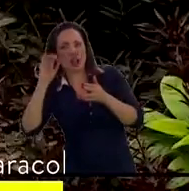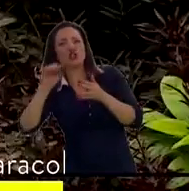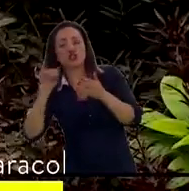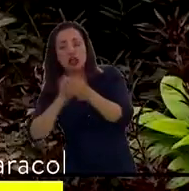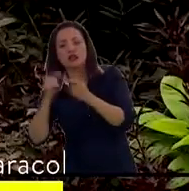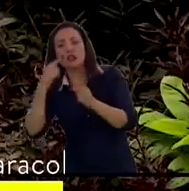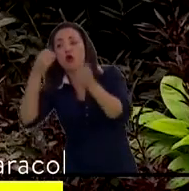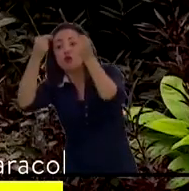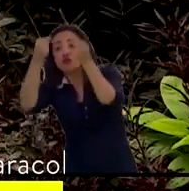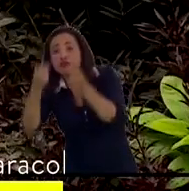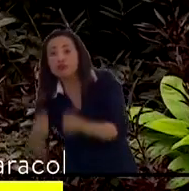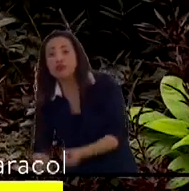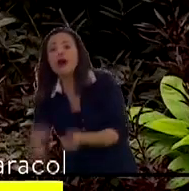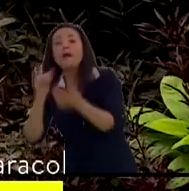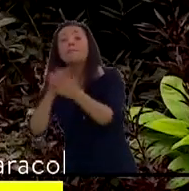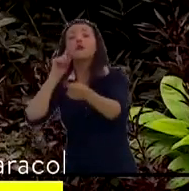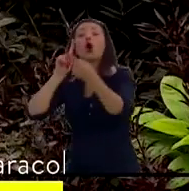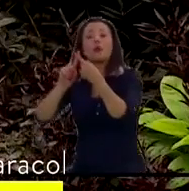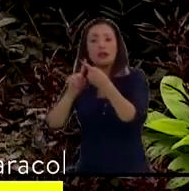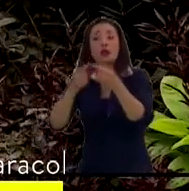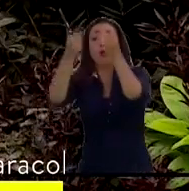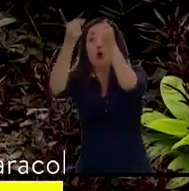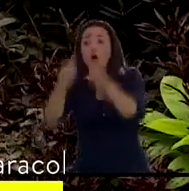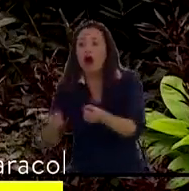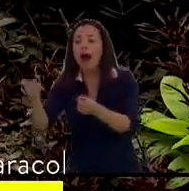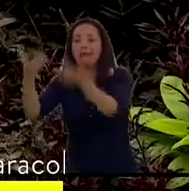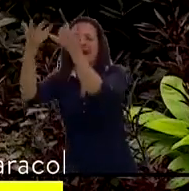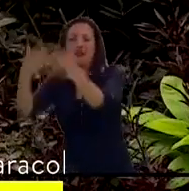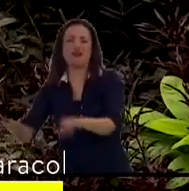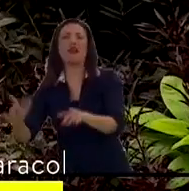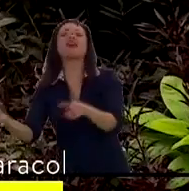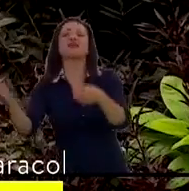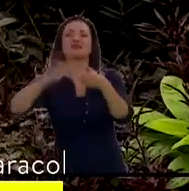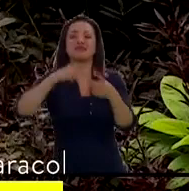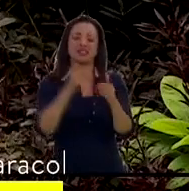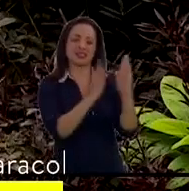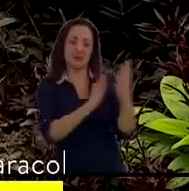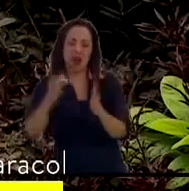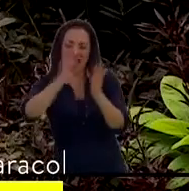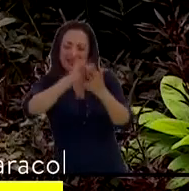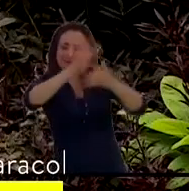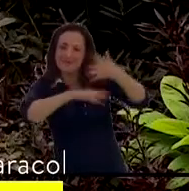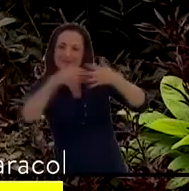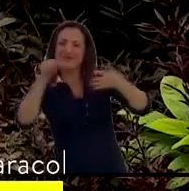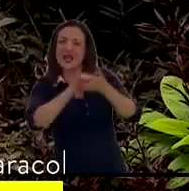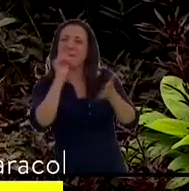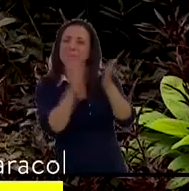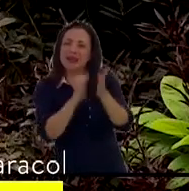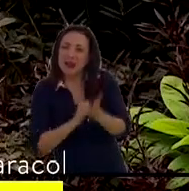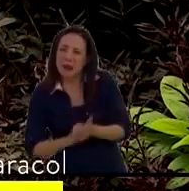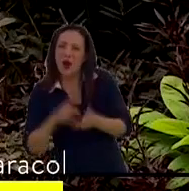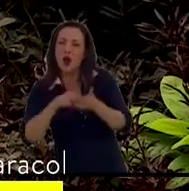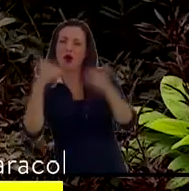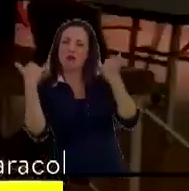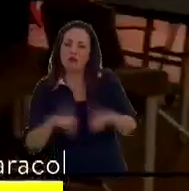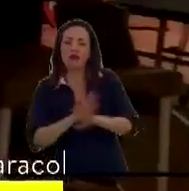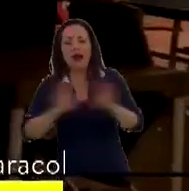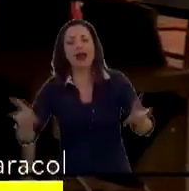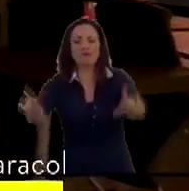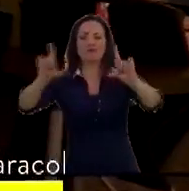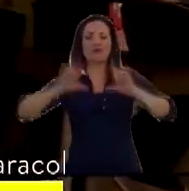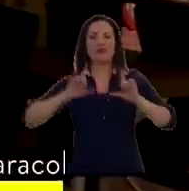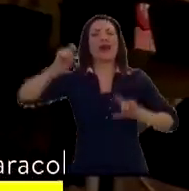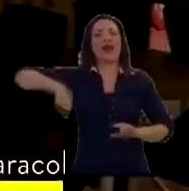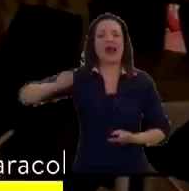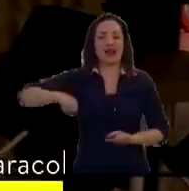con el número de créditos que le permite culminar su plan de estudios y los requisitos, demás requisitos para optar por el título de abogado. Por